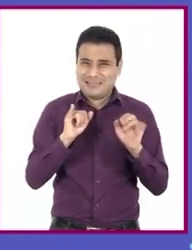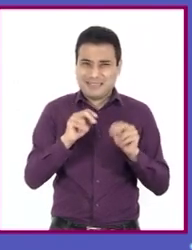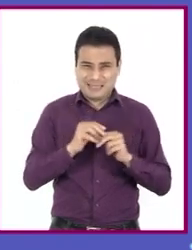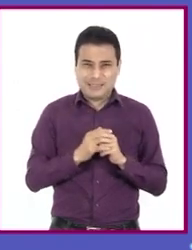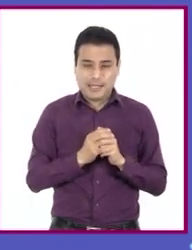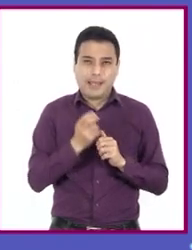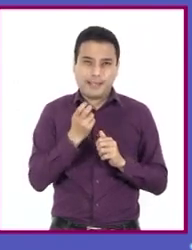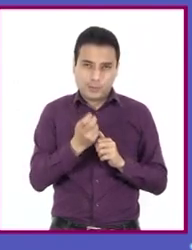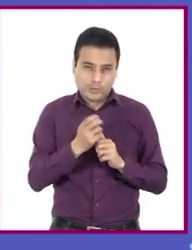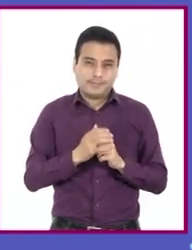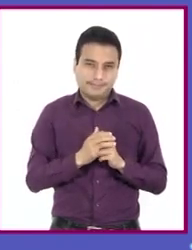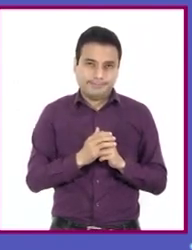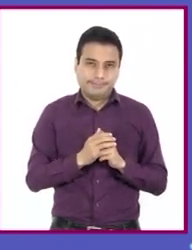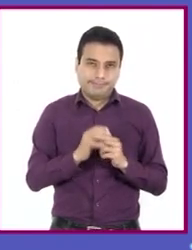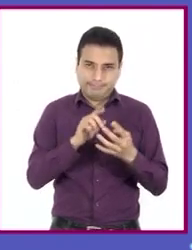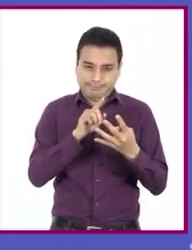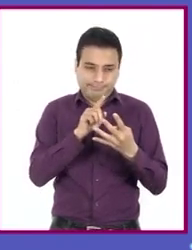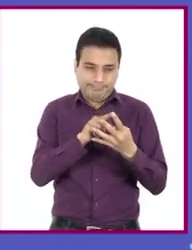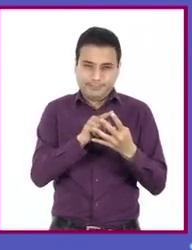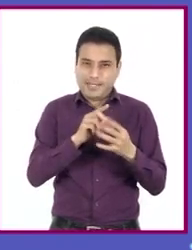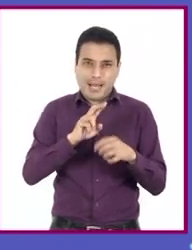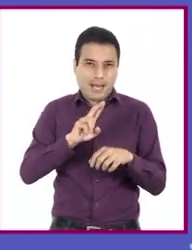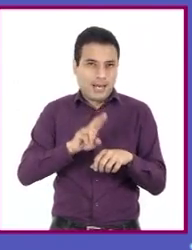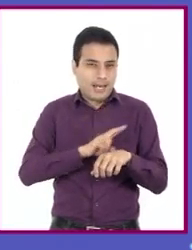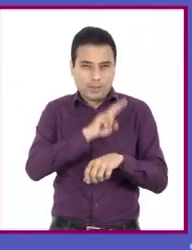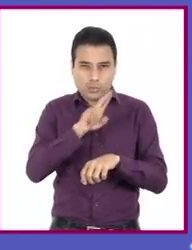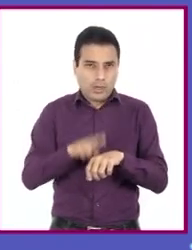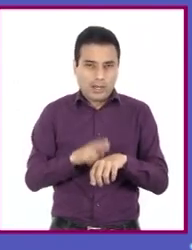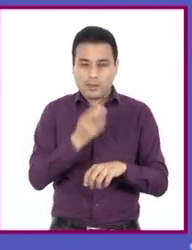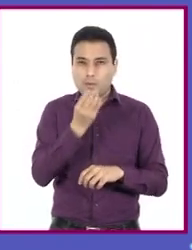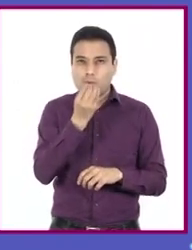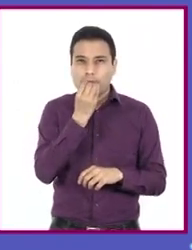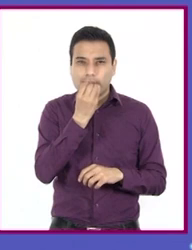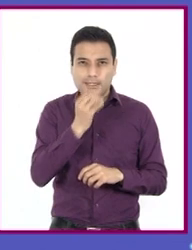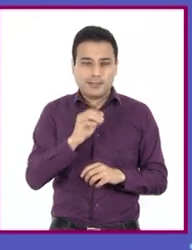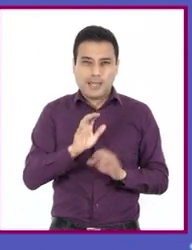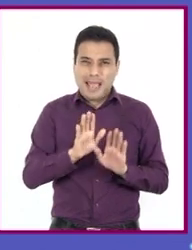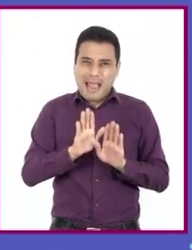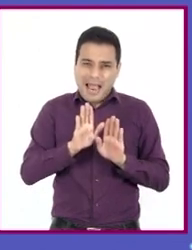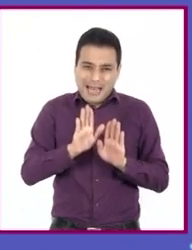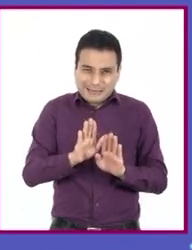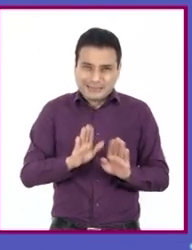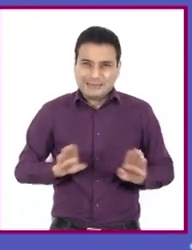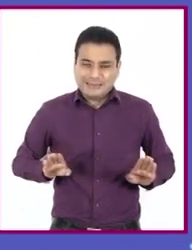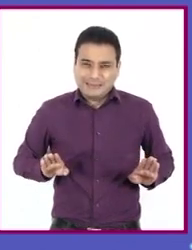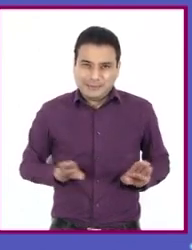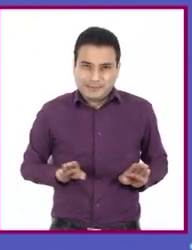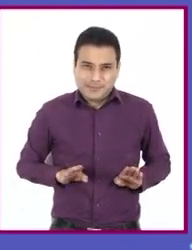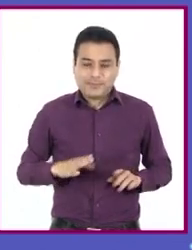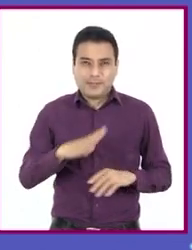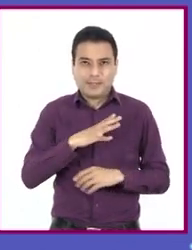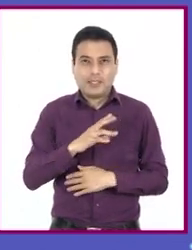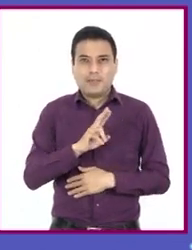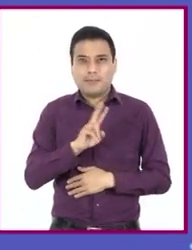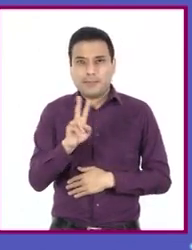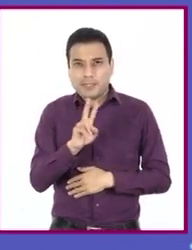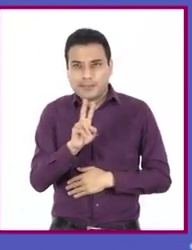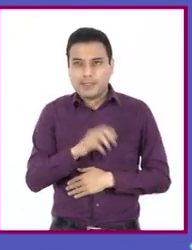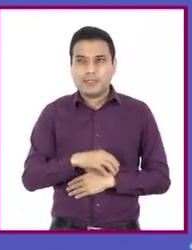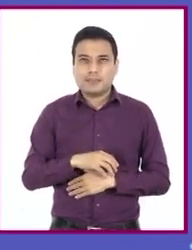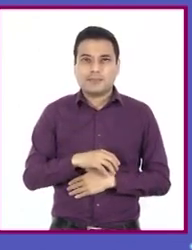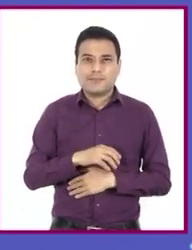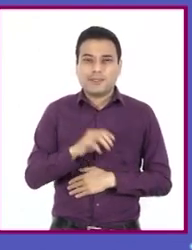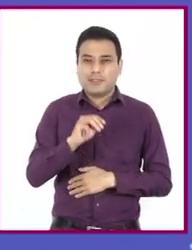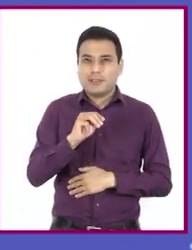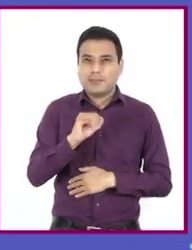estos son los alimentos más naturales, los que conservan sus propiedades nutrimentales como vitaminas, minerales, fibra y algunos